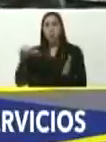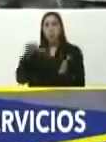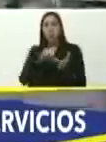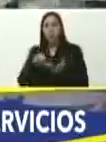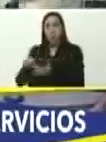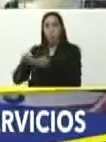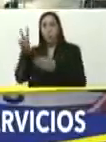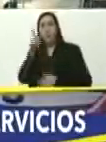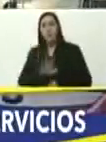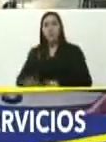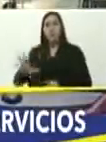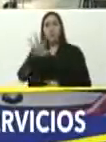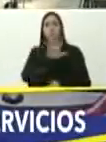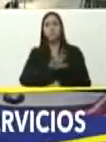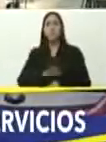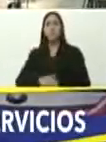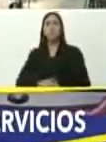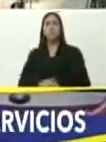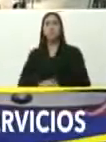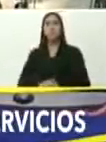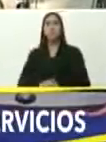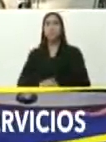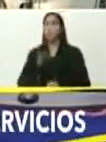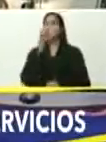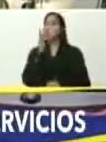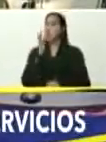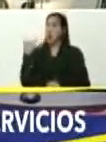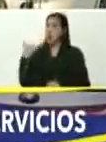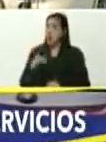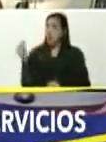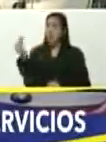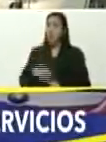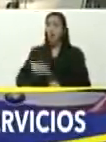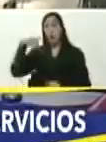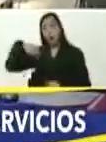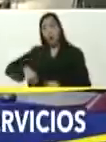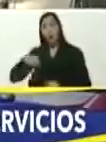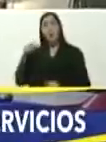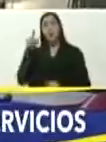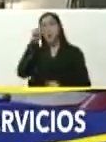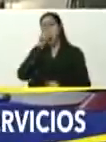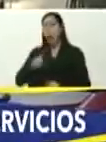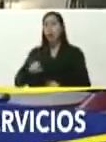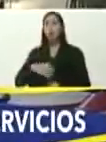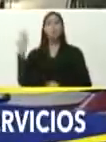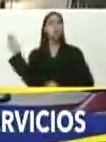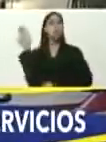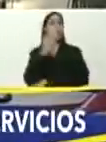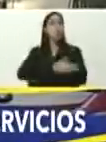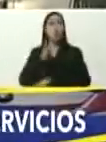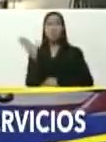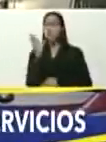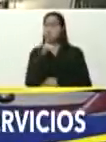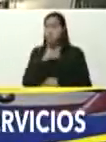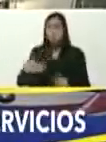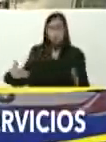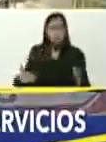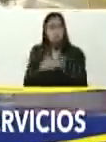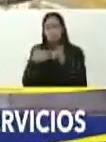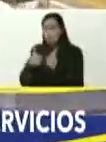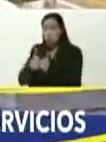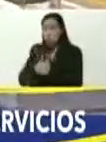y todavía queda, este año 2021, no hay bloqueo, no hay sanción, no hay